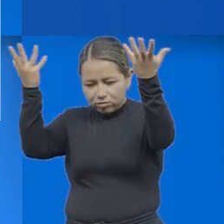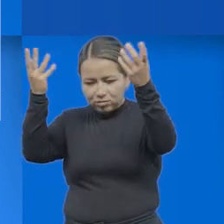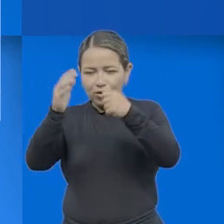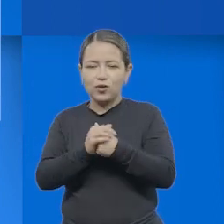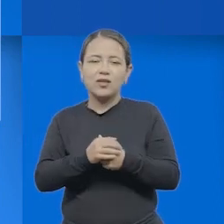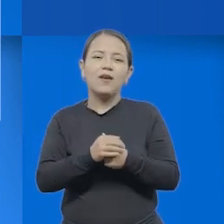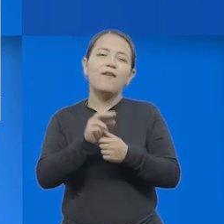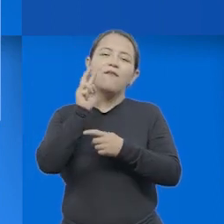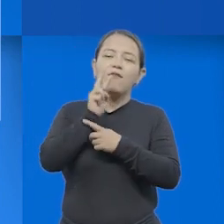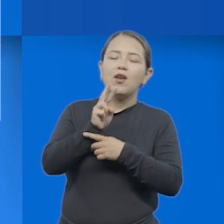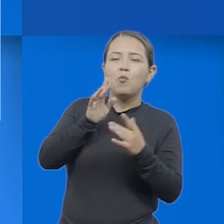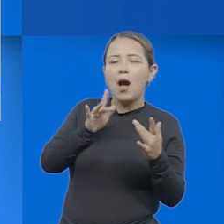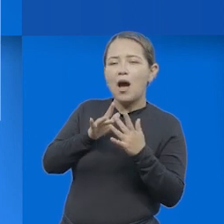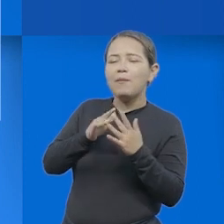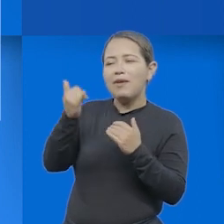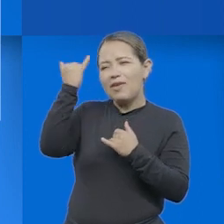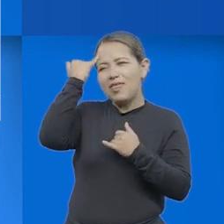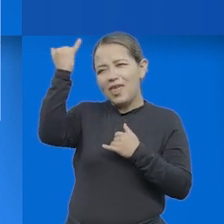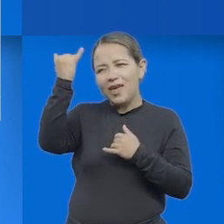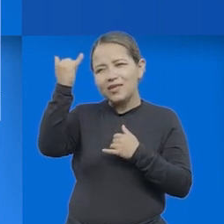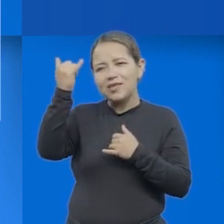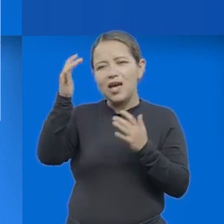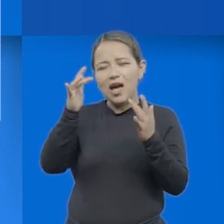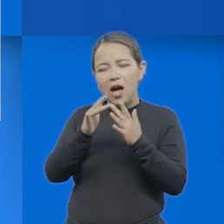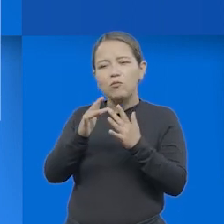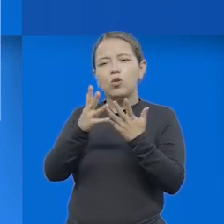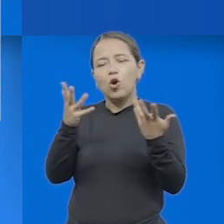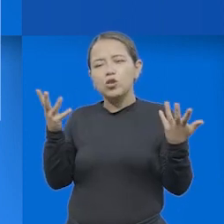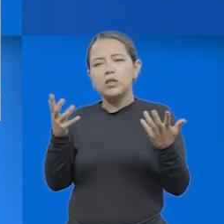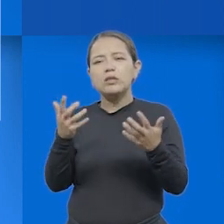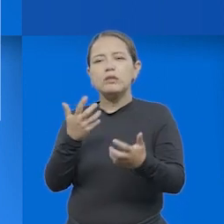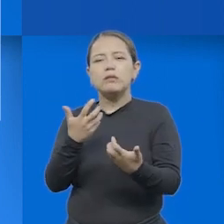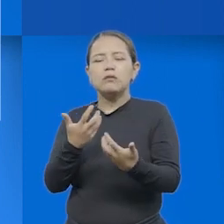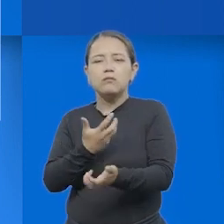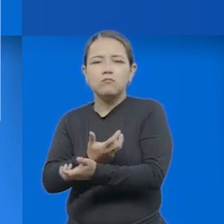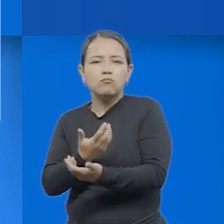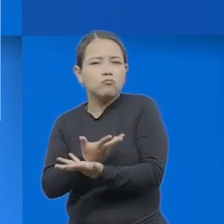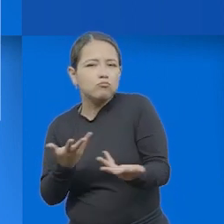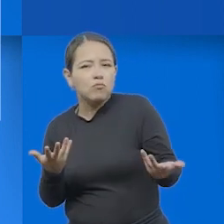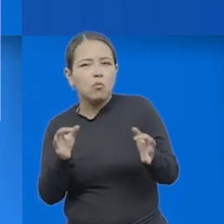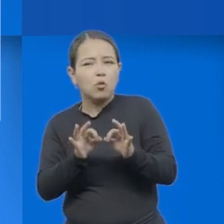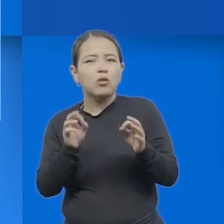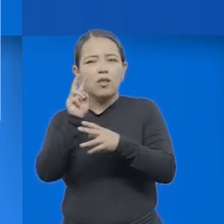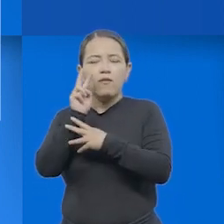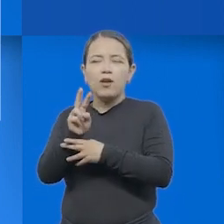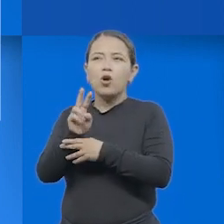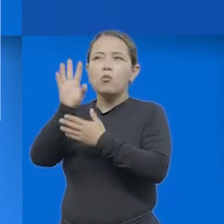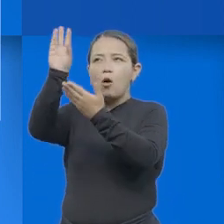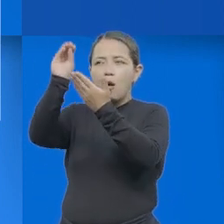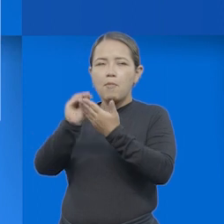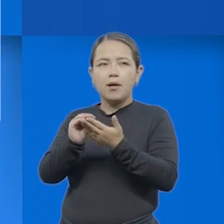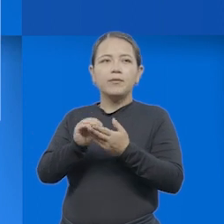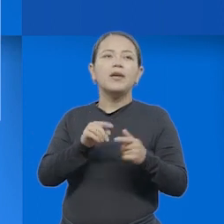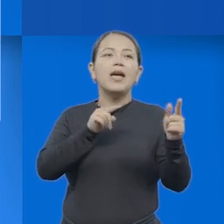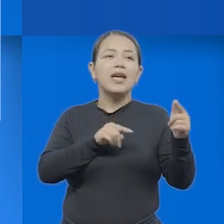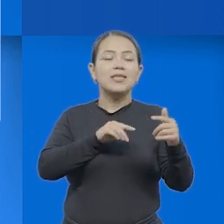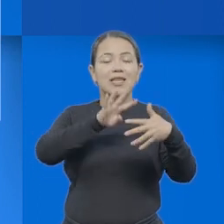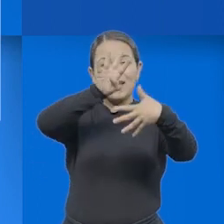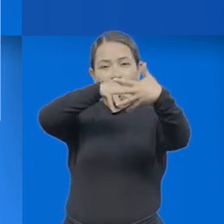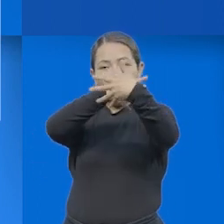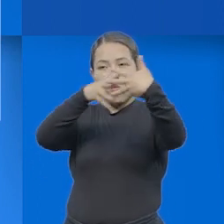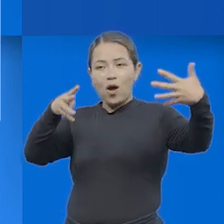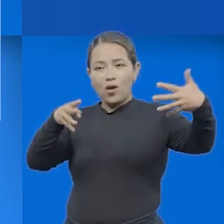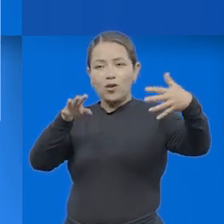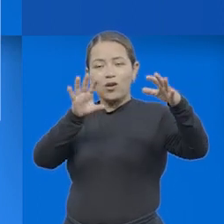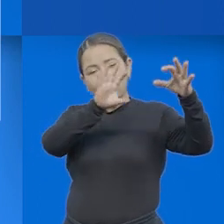perspectivas o ideas de cientificidad. Entonces, este cuadro que está acá, esta tabla del